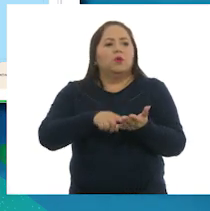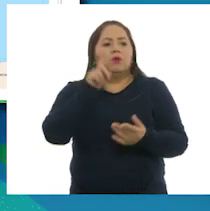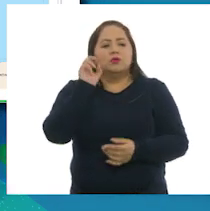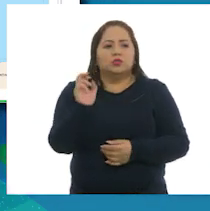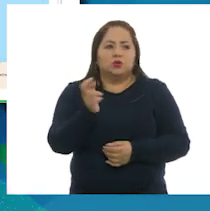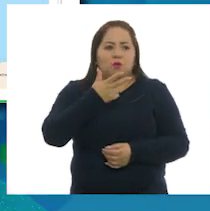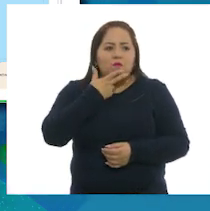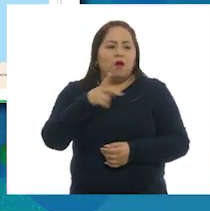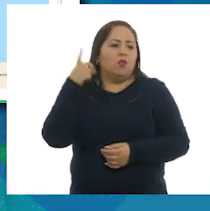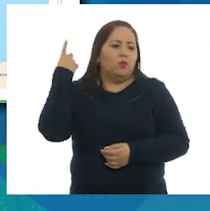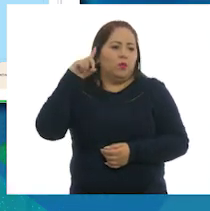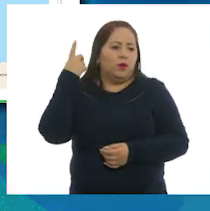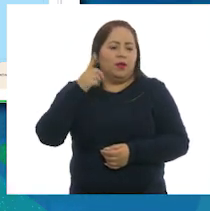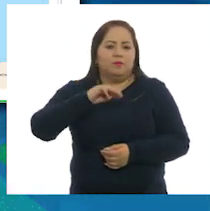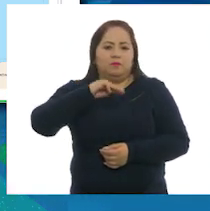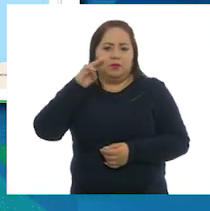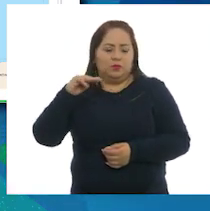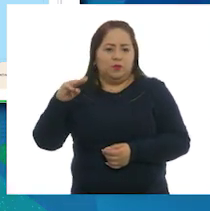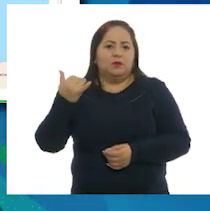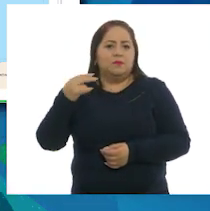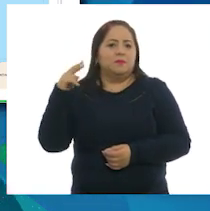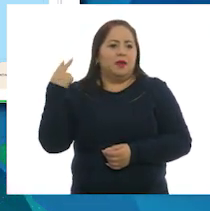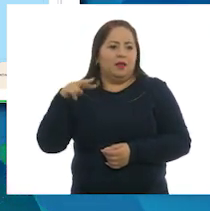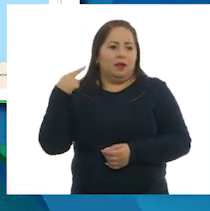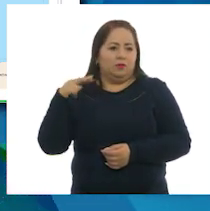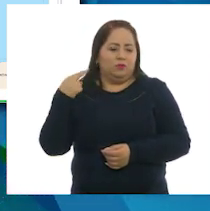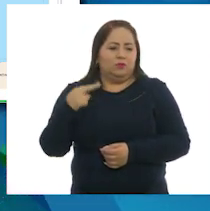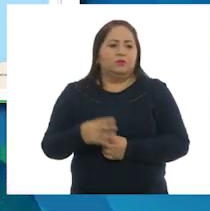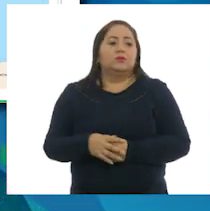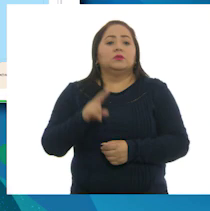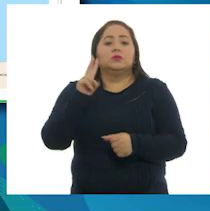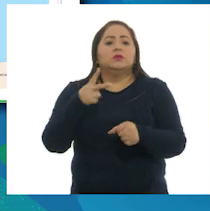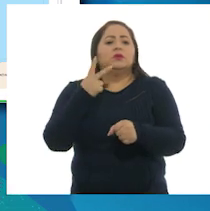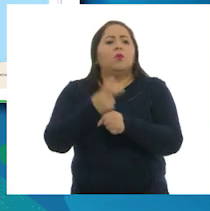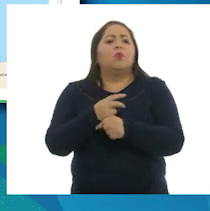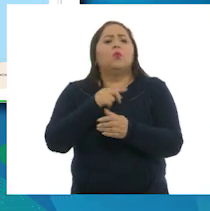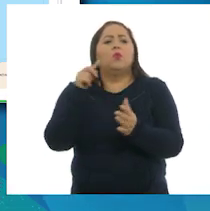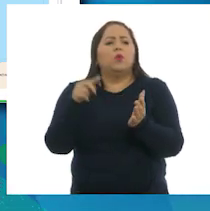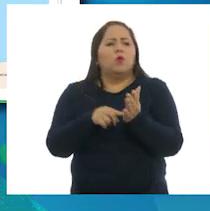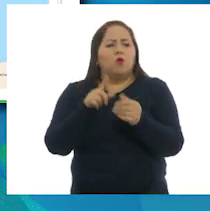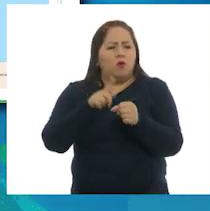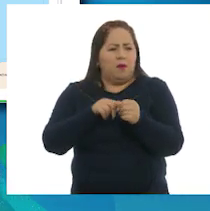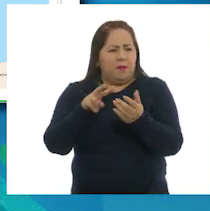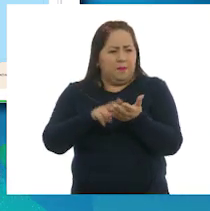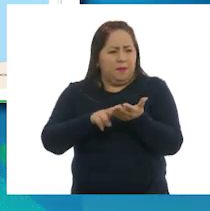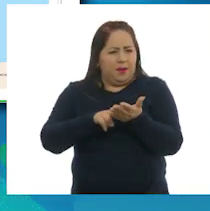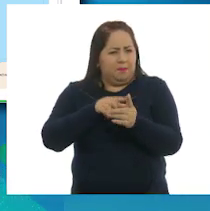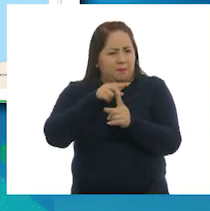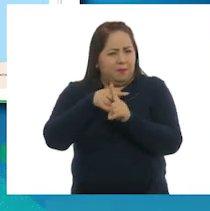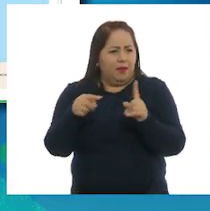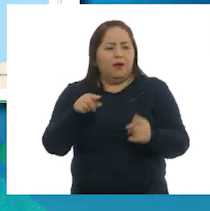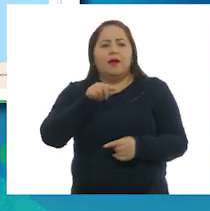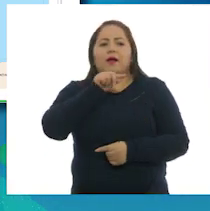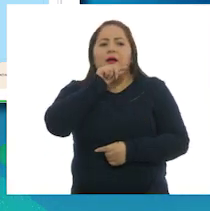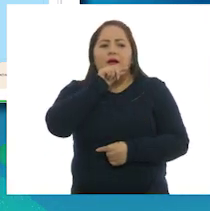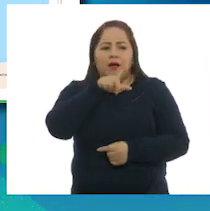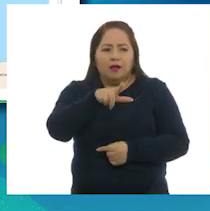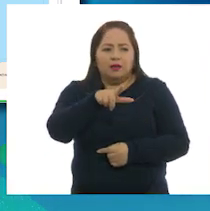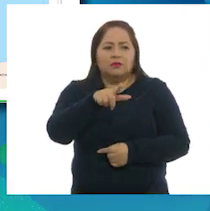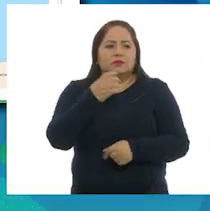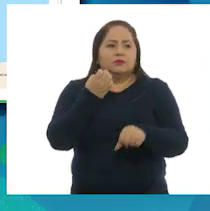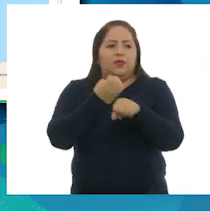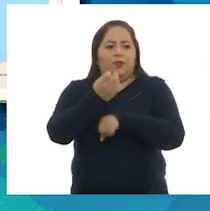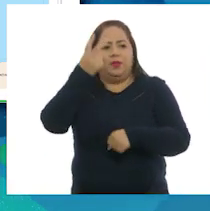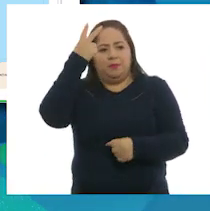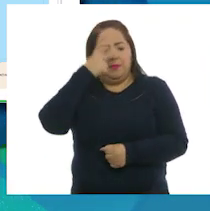Chihuahua, Durango, Michoacán y Veracruz. En segundo lugar, con color verde medio, Jalisco, Estado